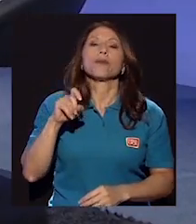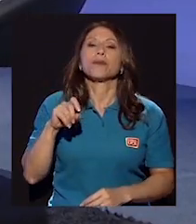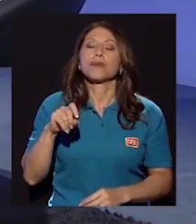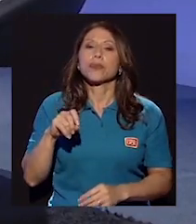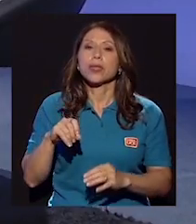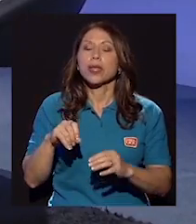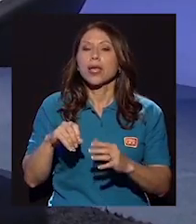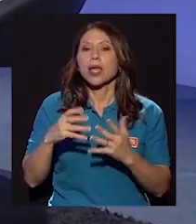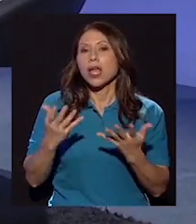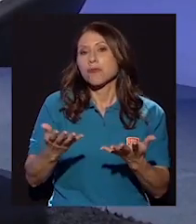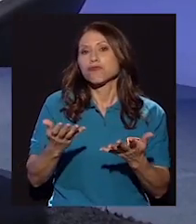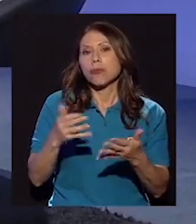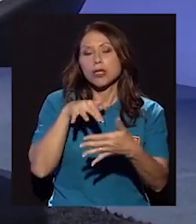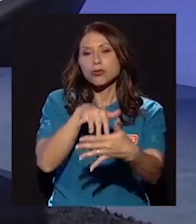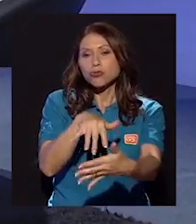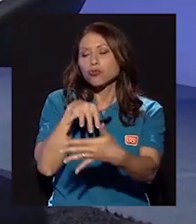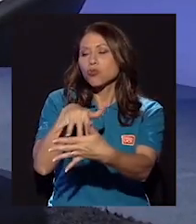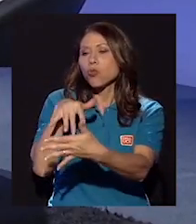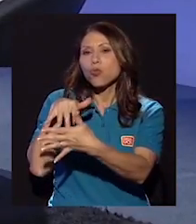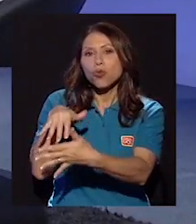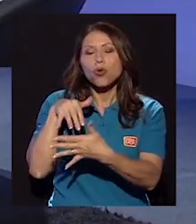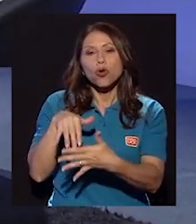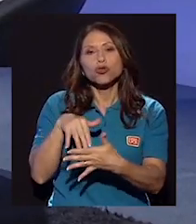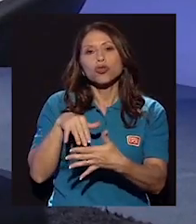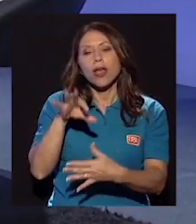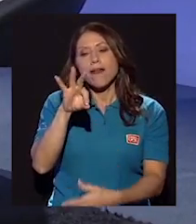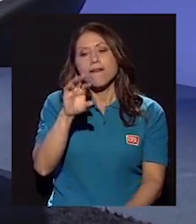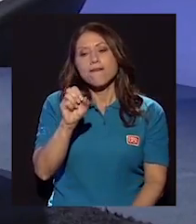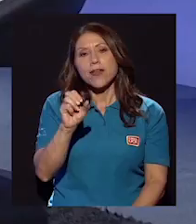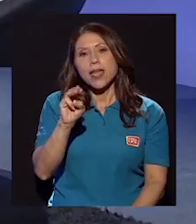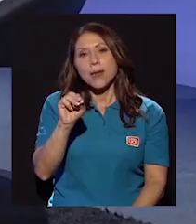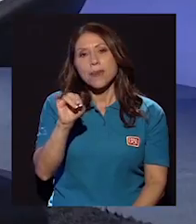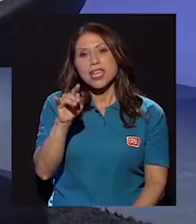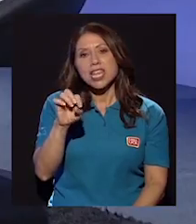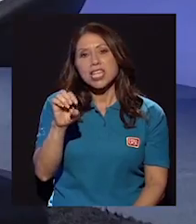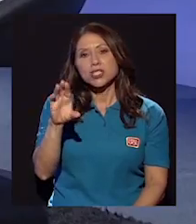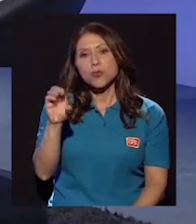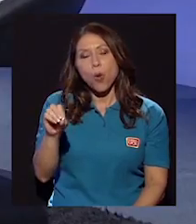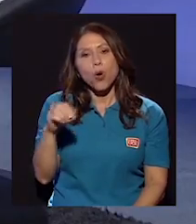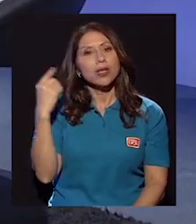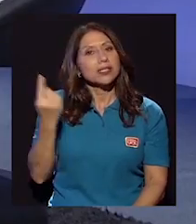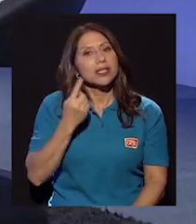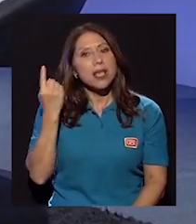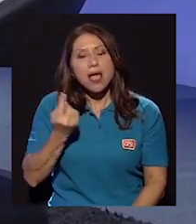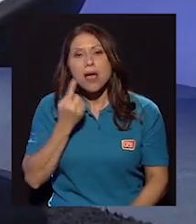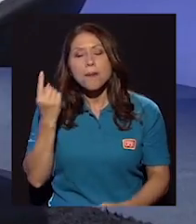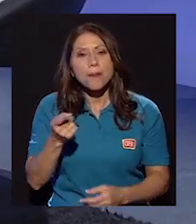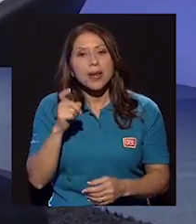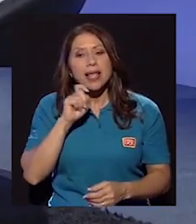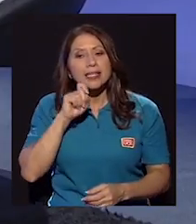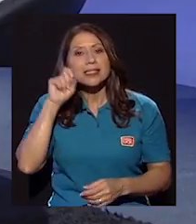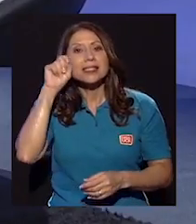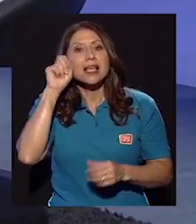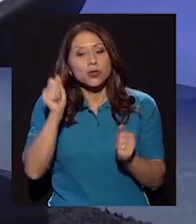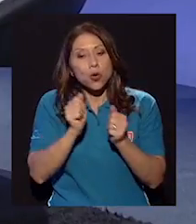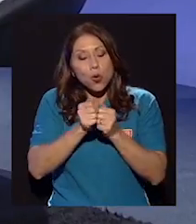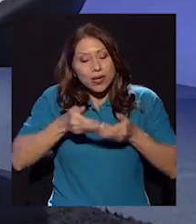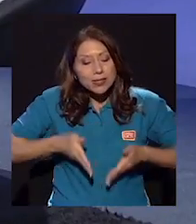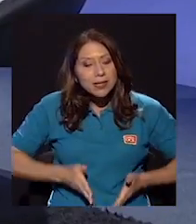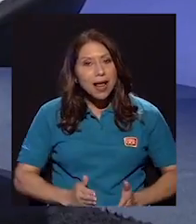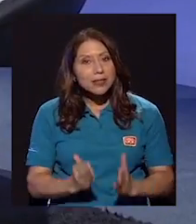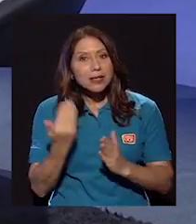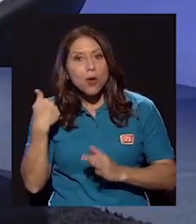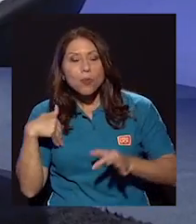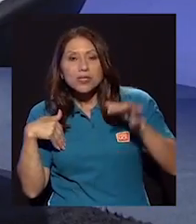en los estudios clásicos de feminismo siempre se ha separado o se ha empezado por separar el sexo